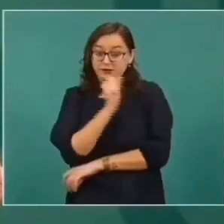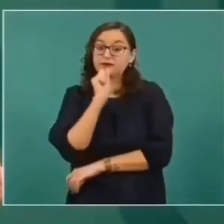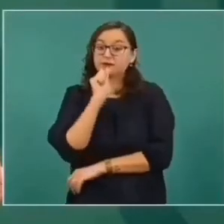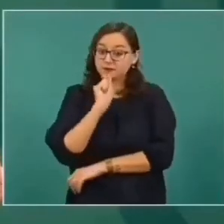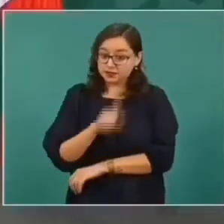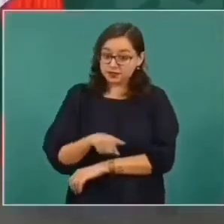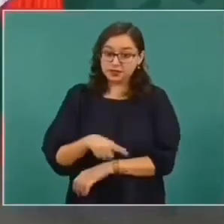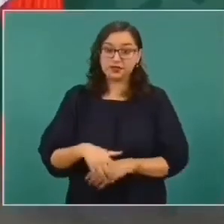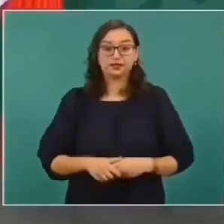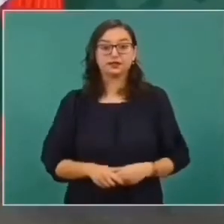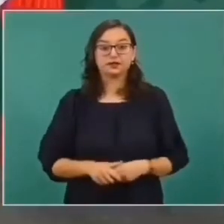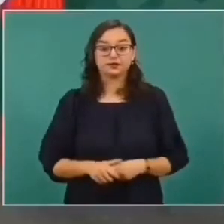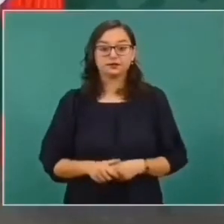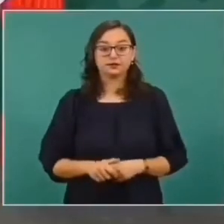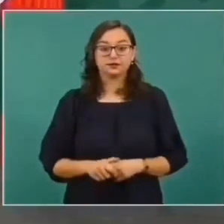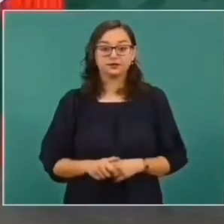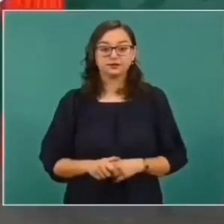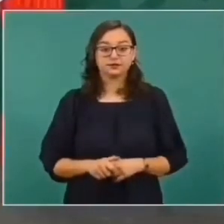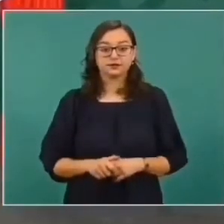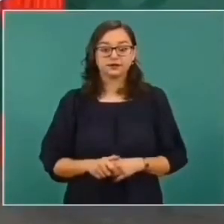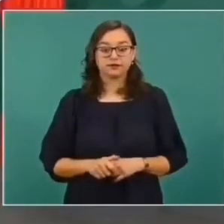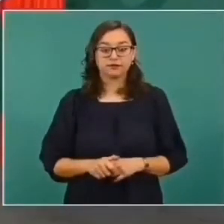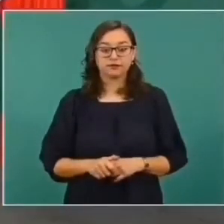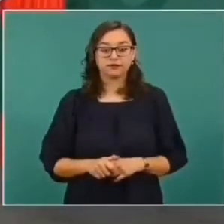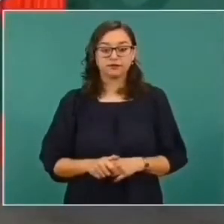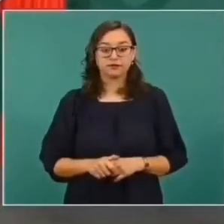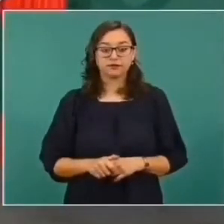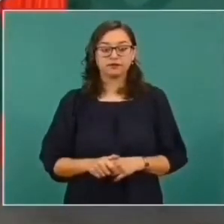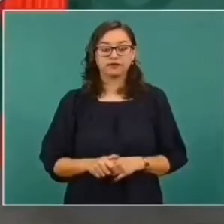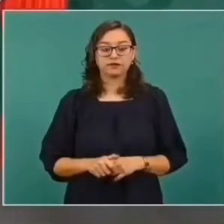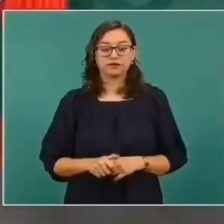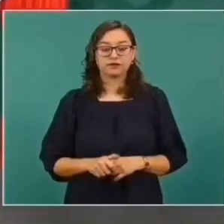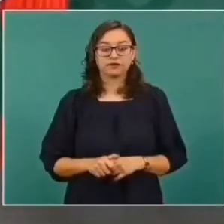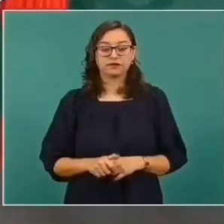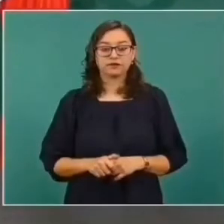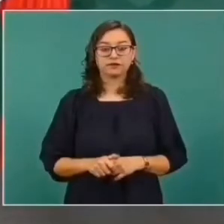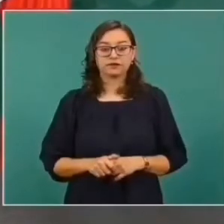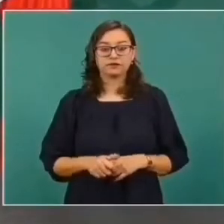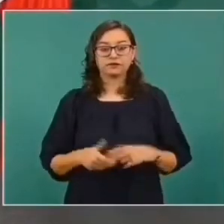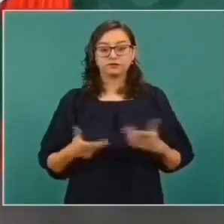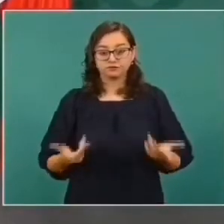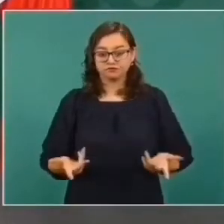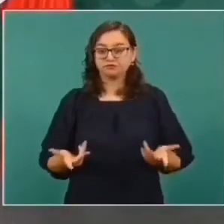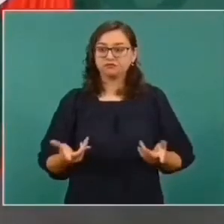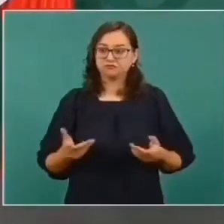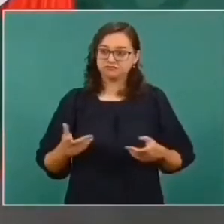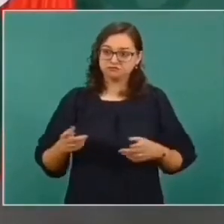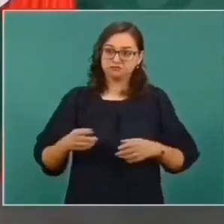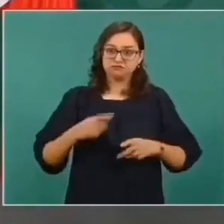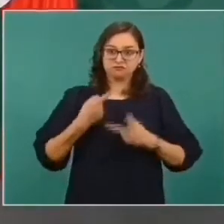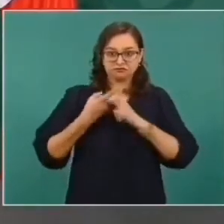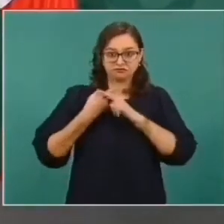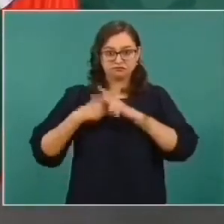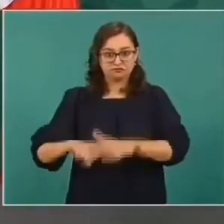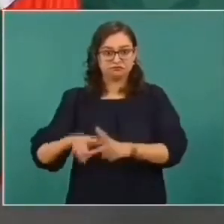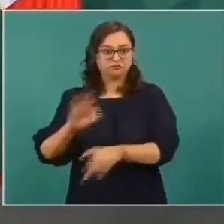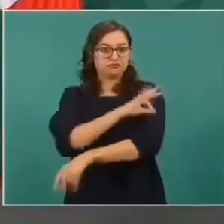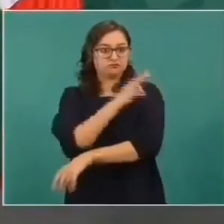que ayuda había también resistencias